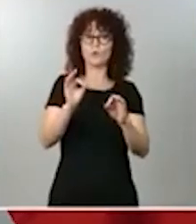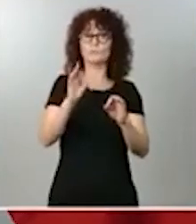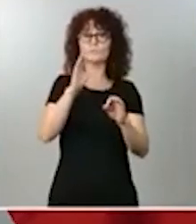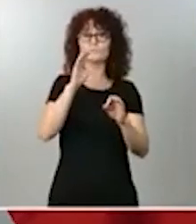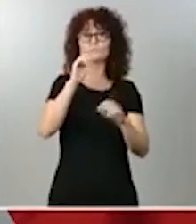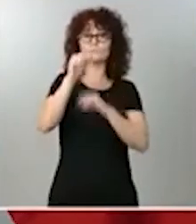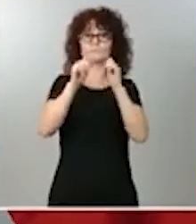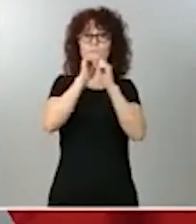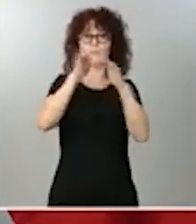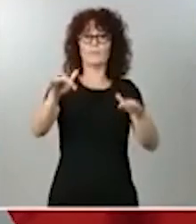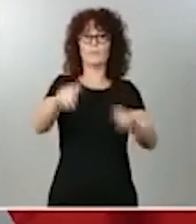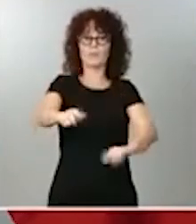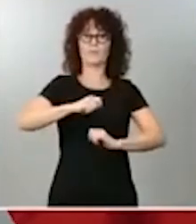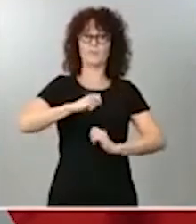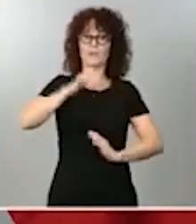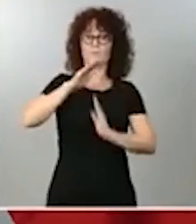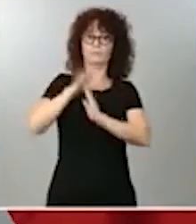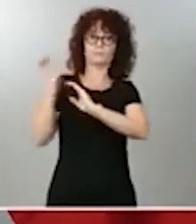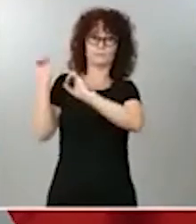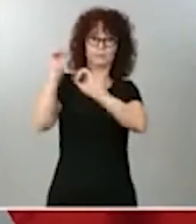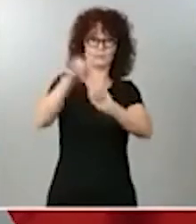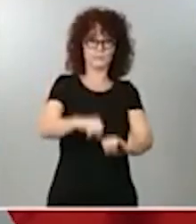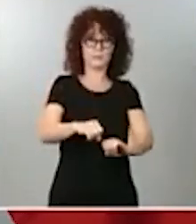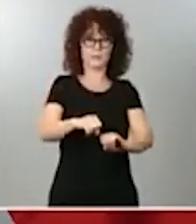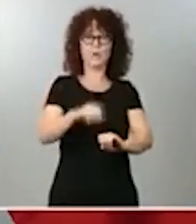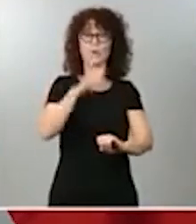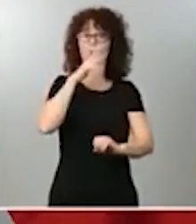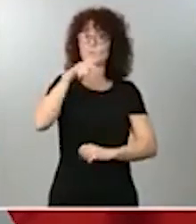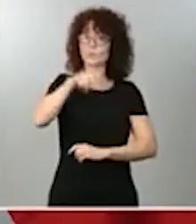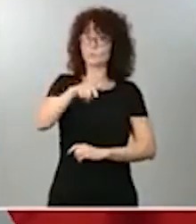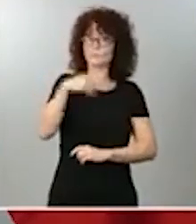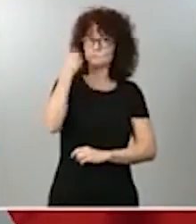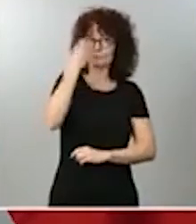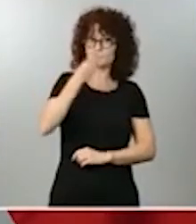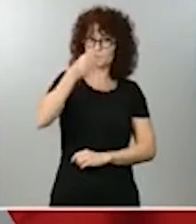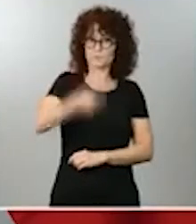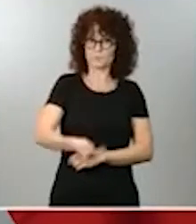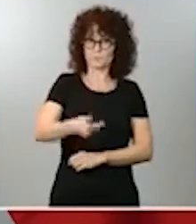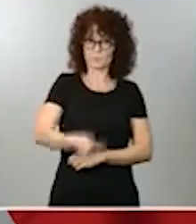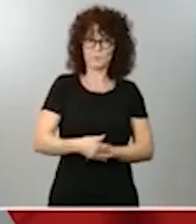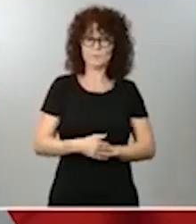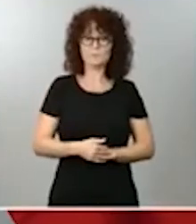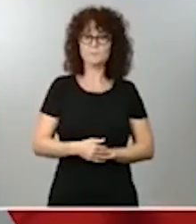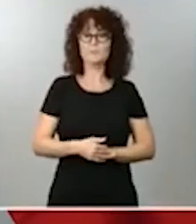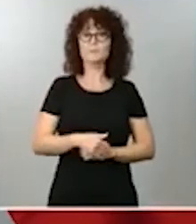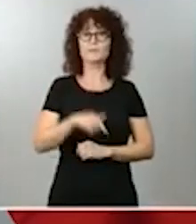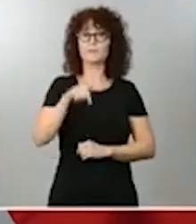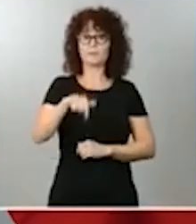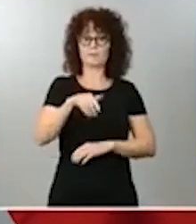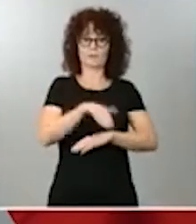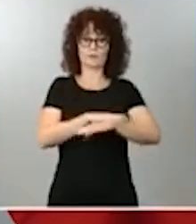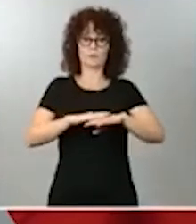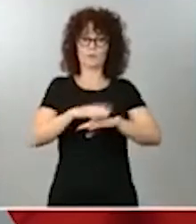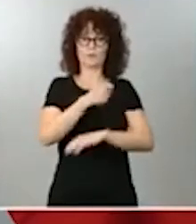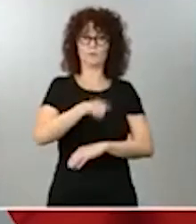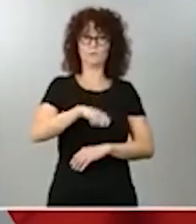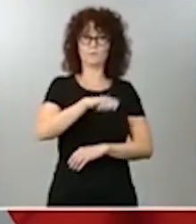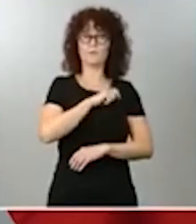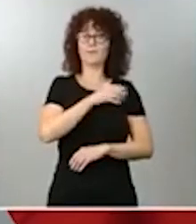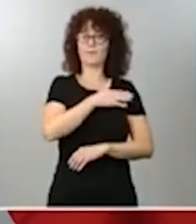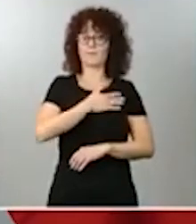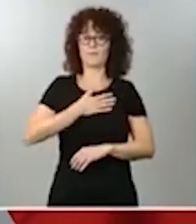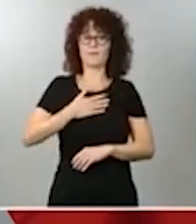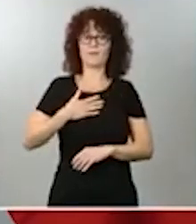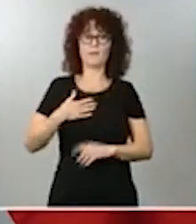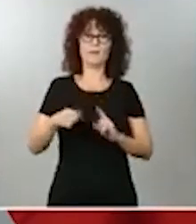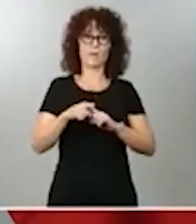Por tanto, creo que es muy pertinente. Y justamente por esto la vocación del Gobierno de España de acelerar estas normas que, por otra parte, ya estaban